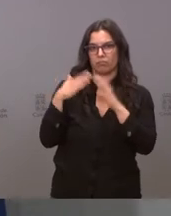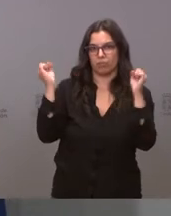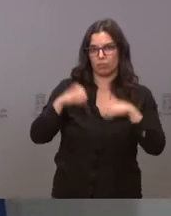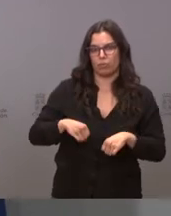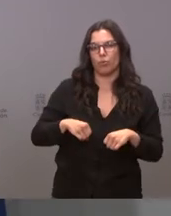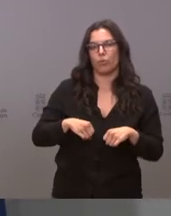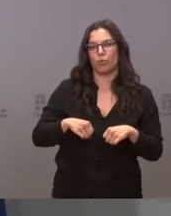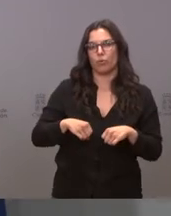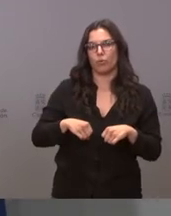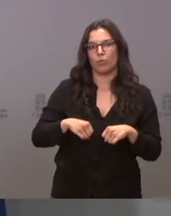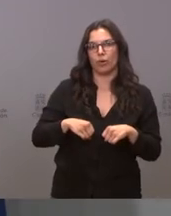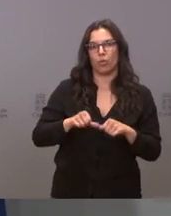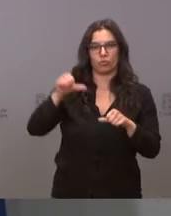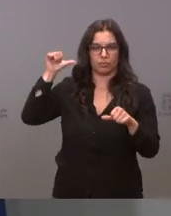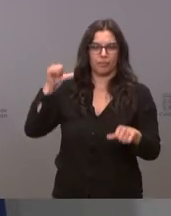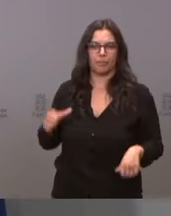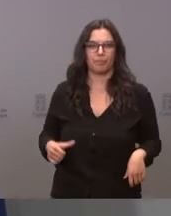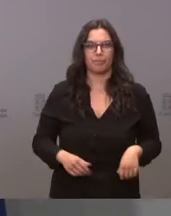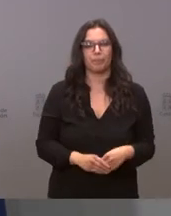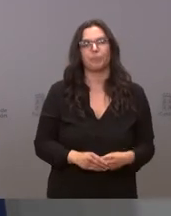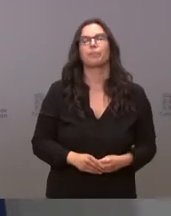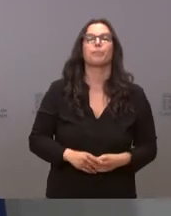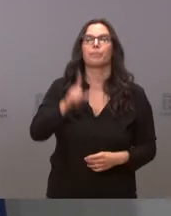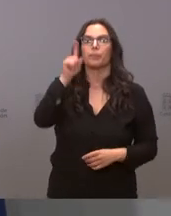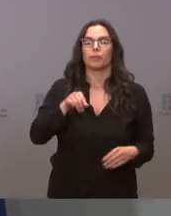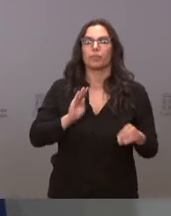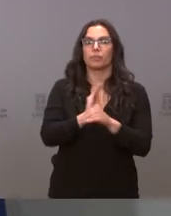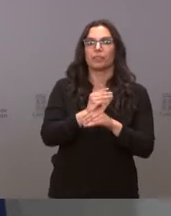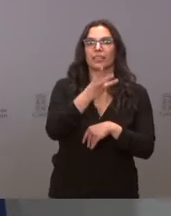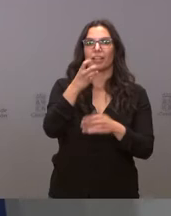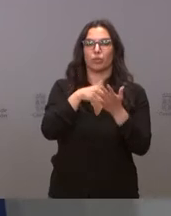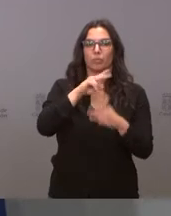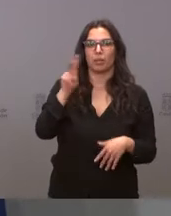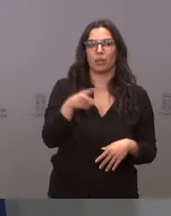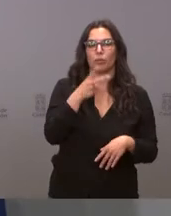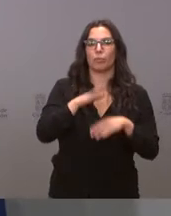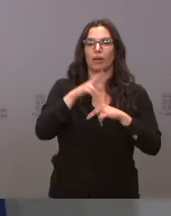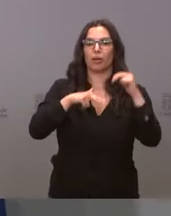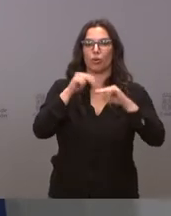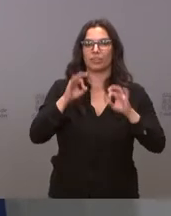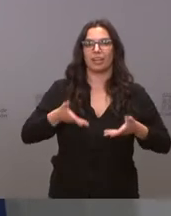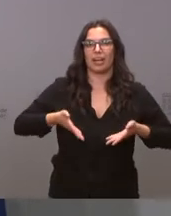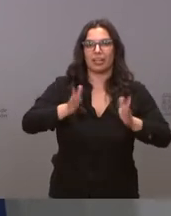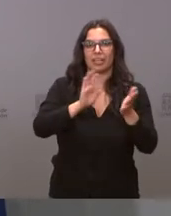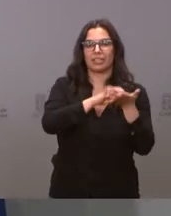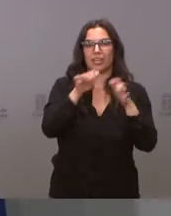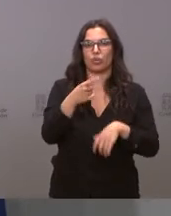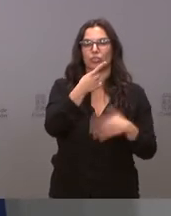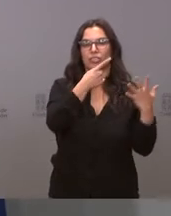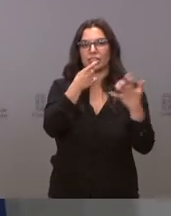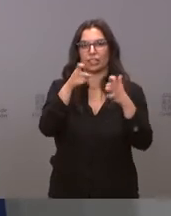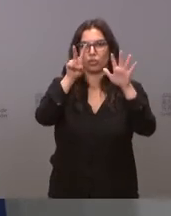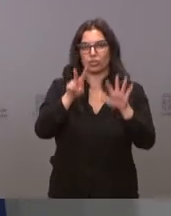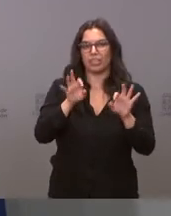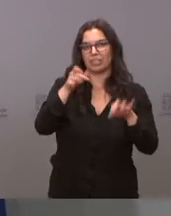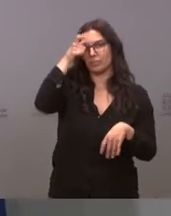juntas de gobierno. Se destinan también 300.000 euros para las obras en la carretera Castilla y León 607 en la